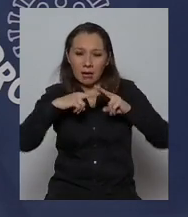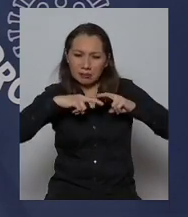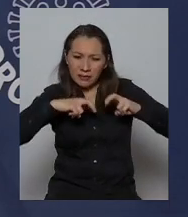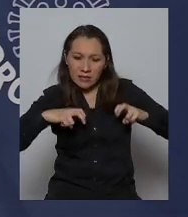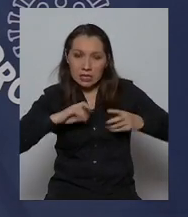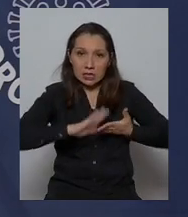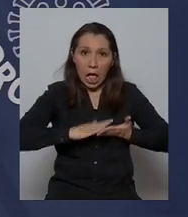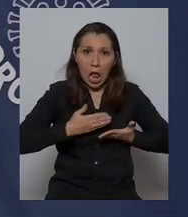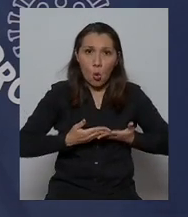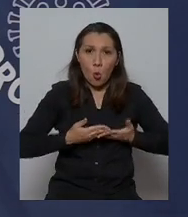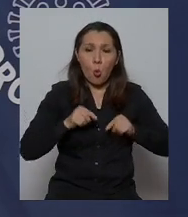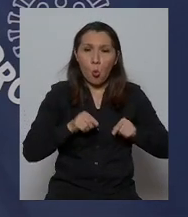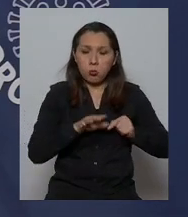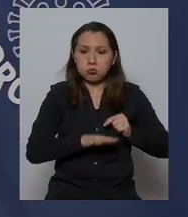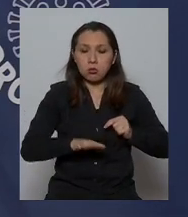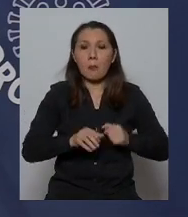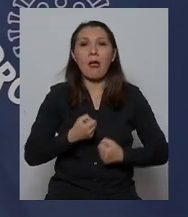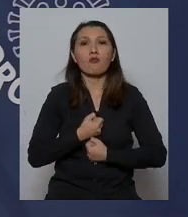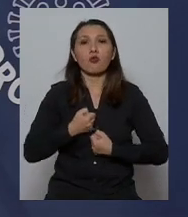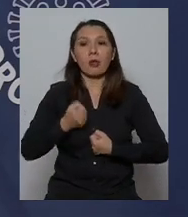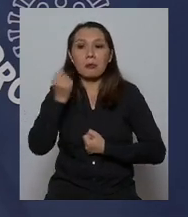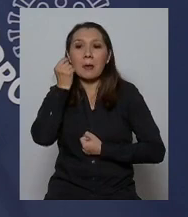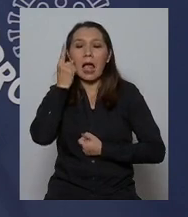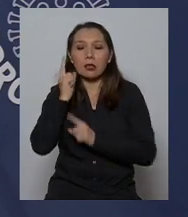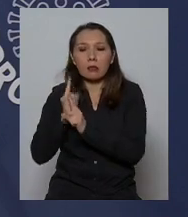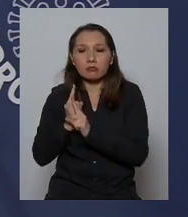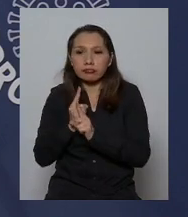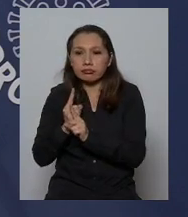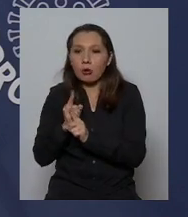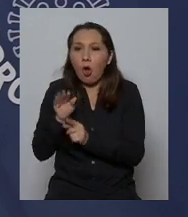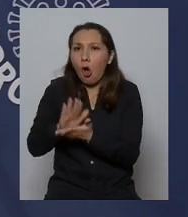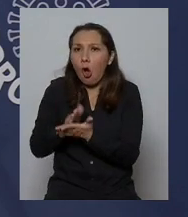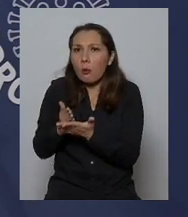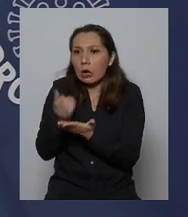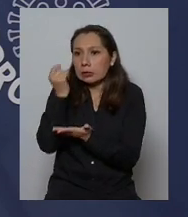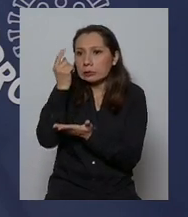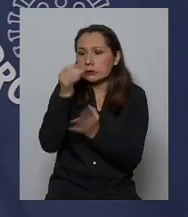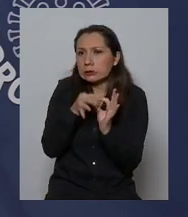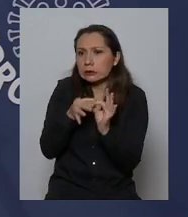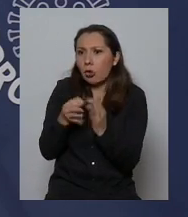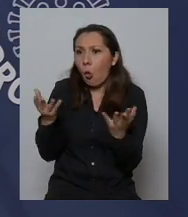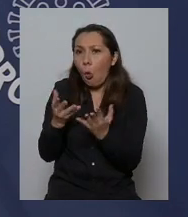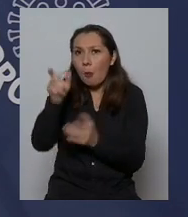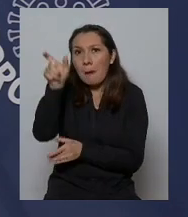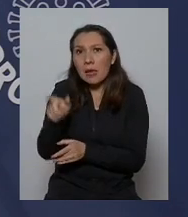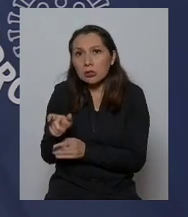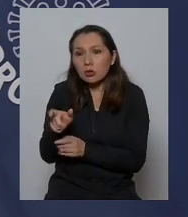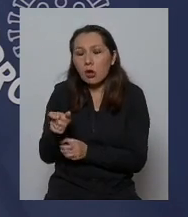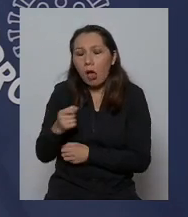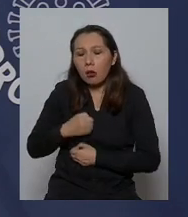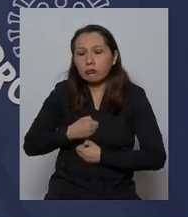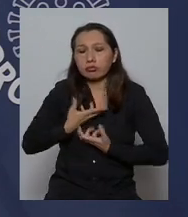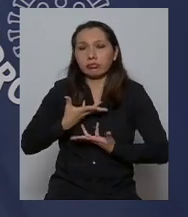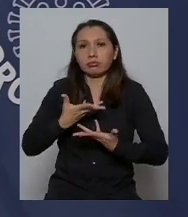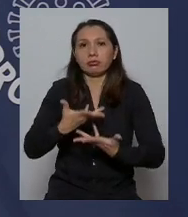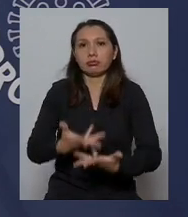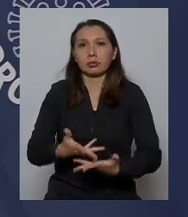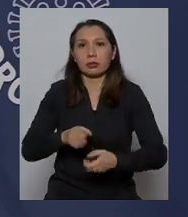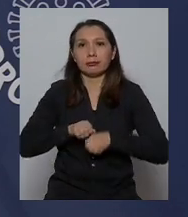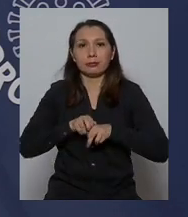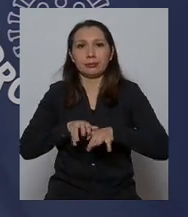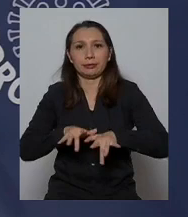epidemiológico es mucho más robusto para hacer un seguimiento y poder entender cómo va evolucionando la